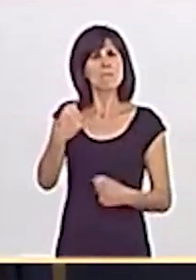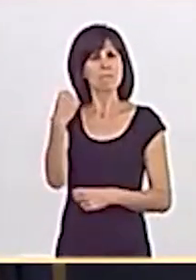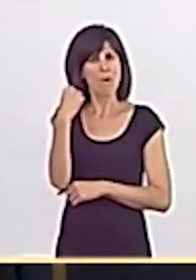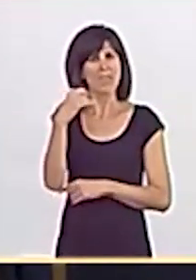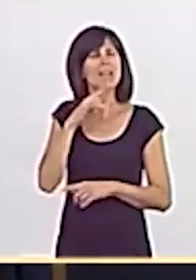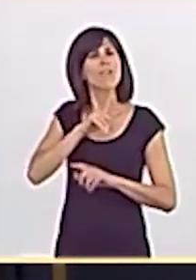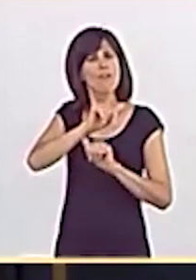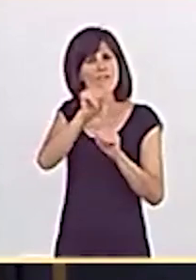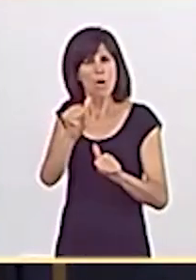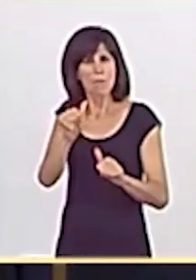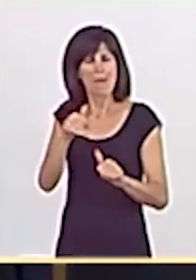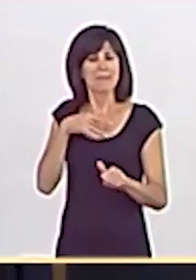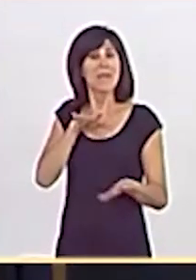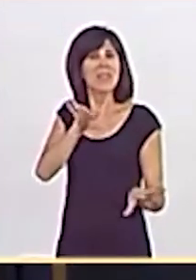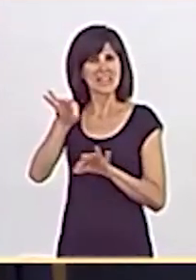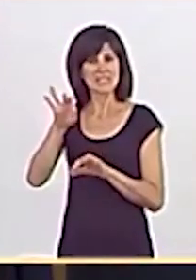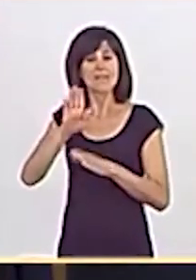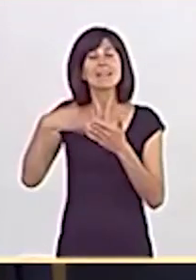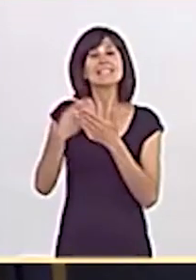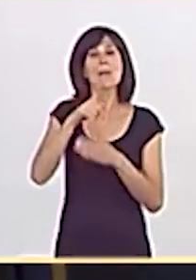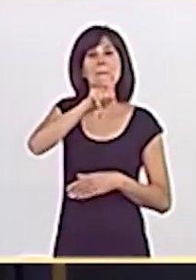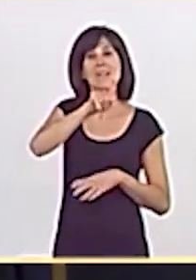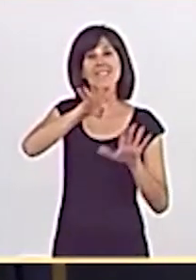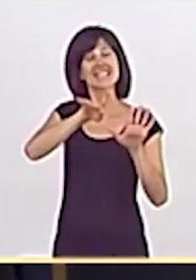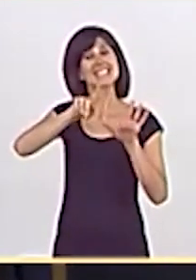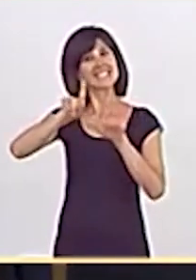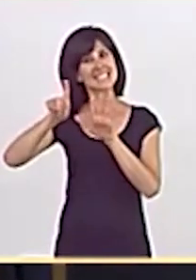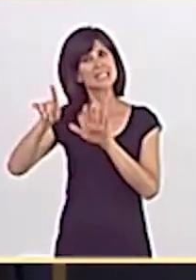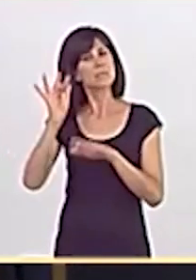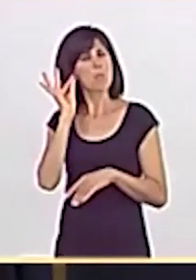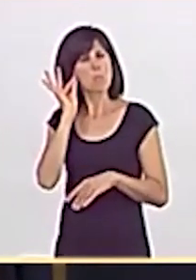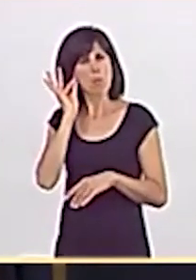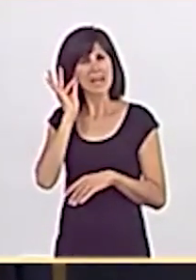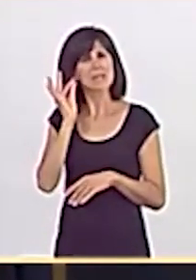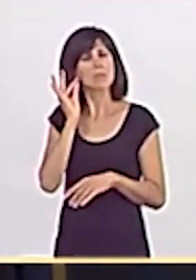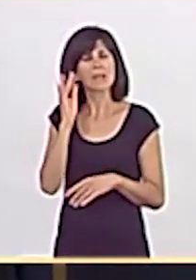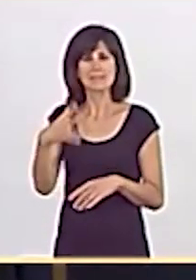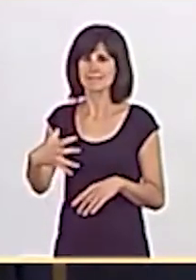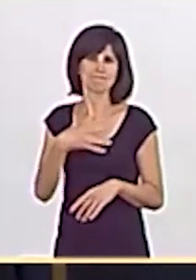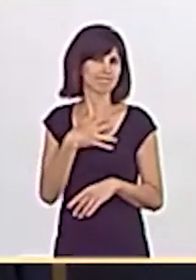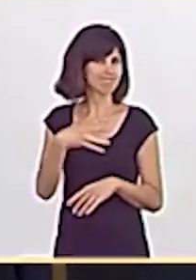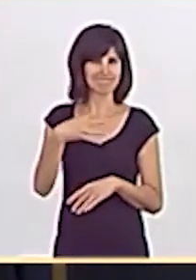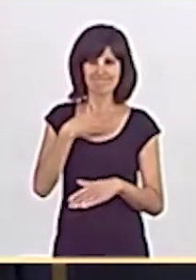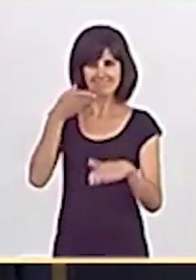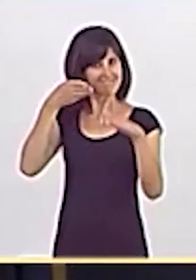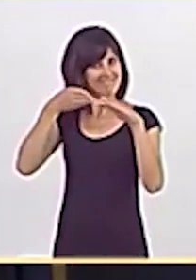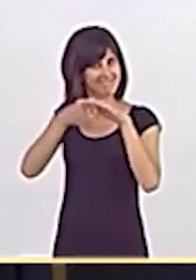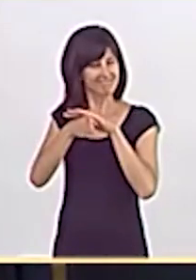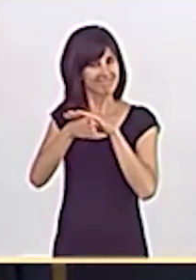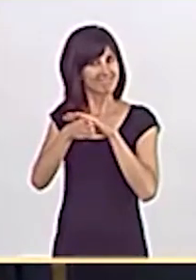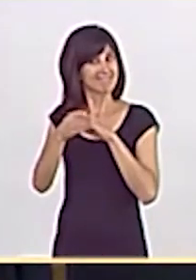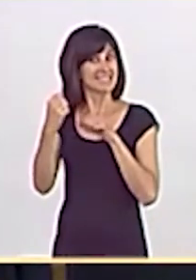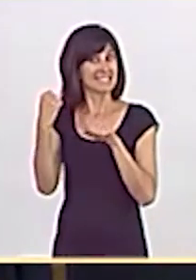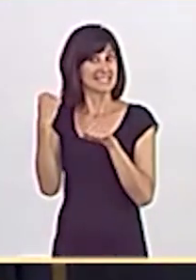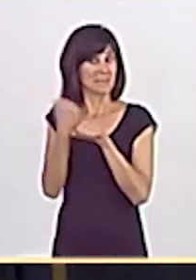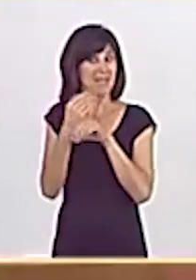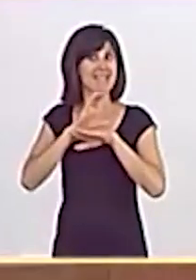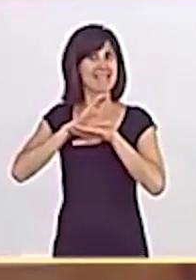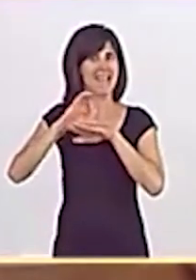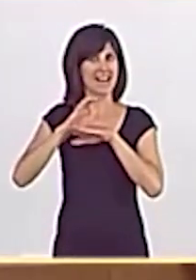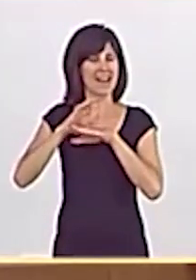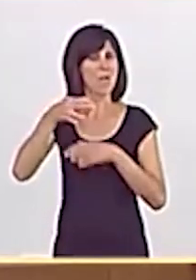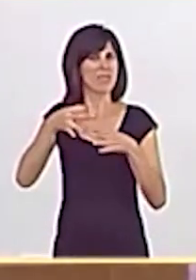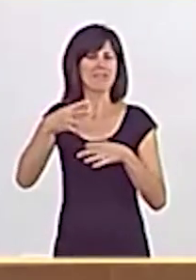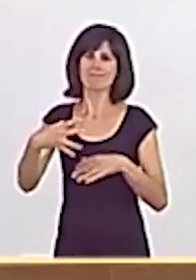de toma de decisión. Y de hecho, hasta 1966 las mujeres no pudimos acceder a la carrera judicial.